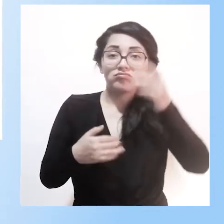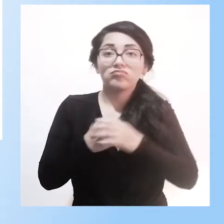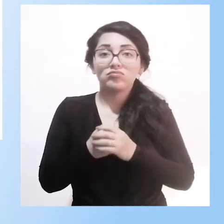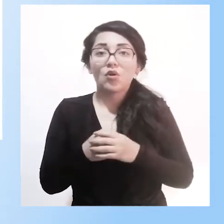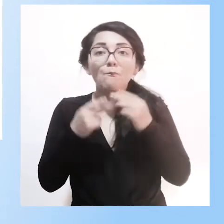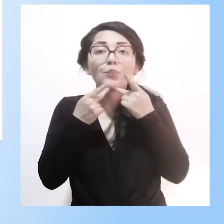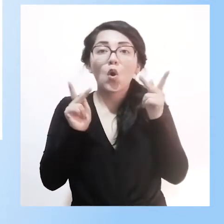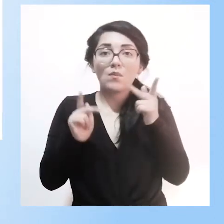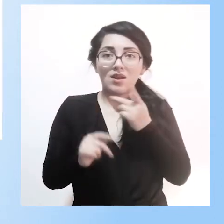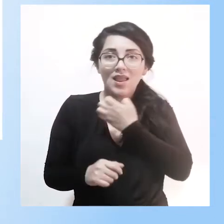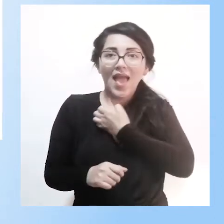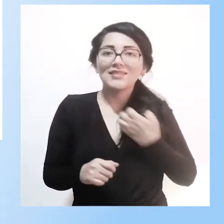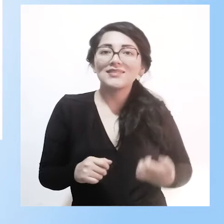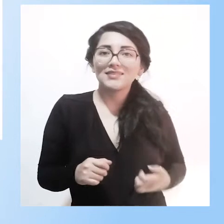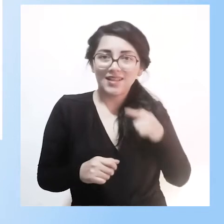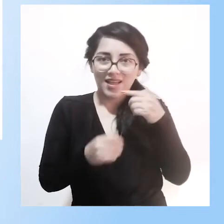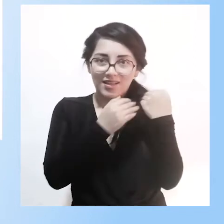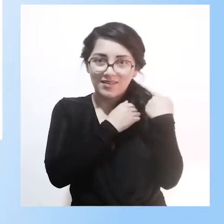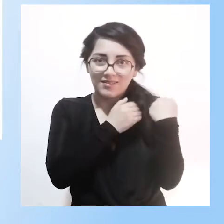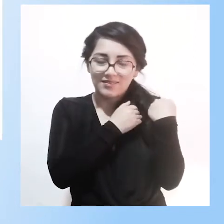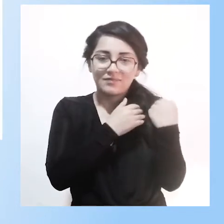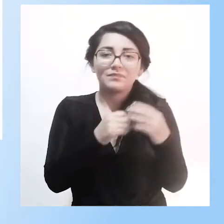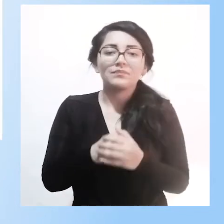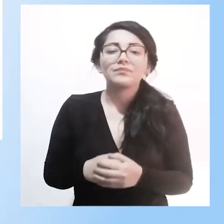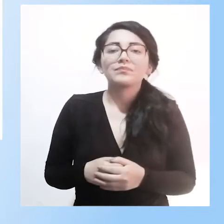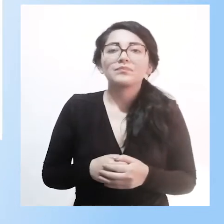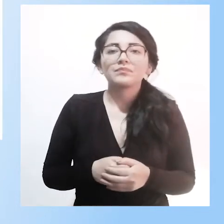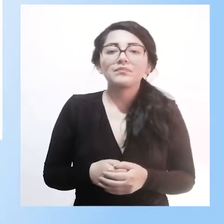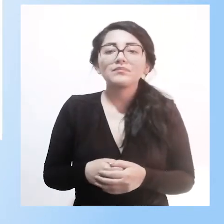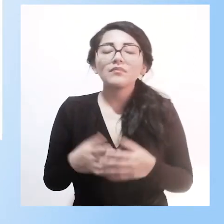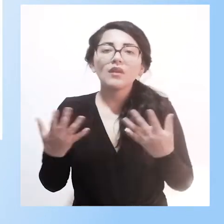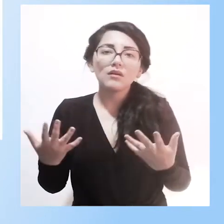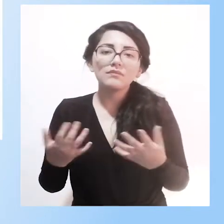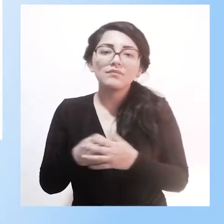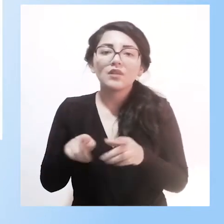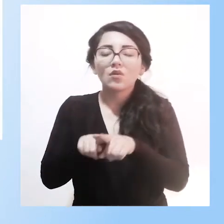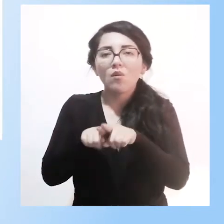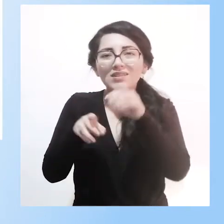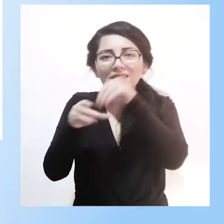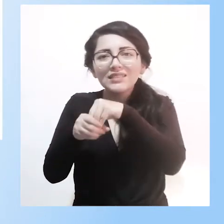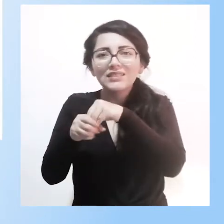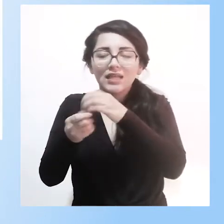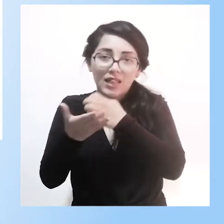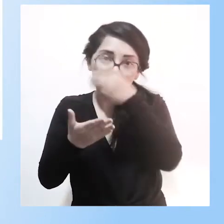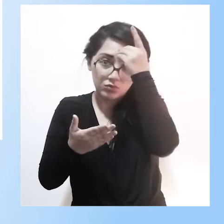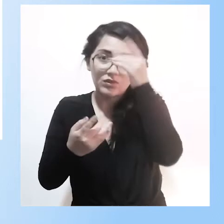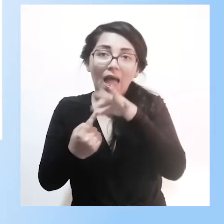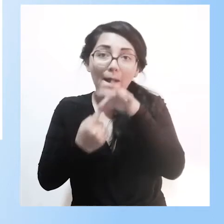sanitarios públicos, dentro de la educación especial.